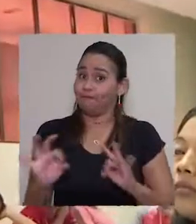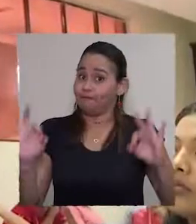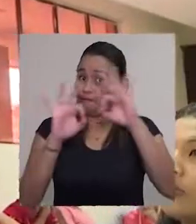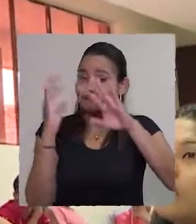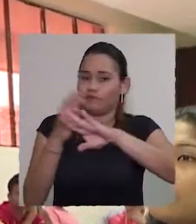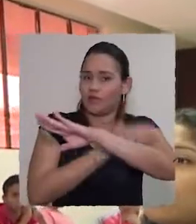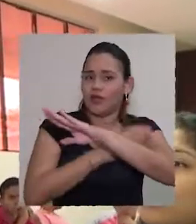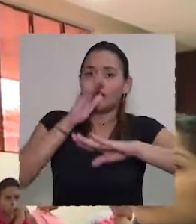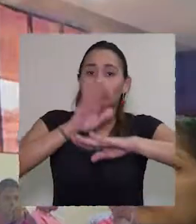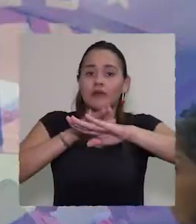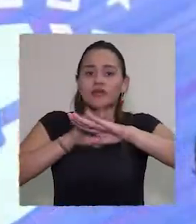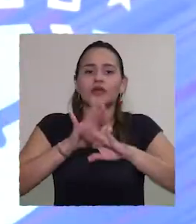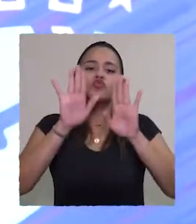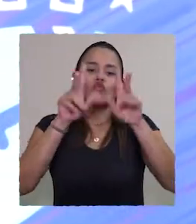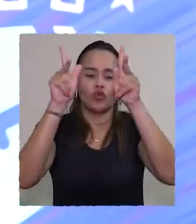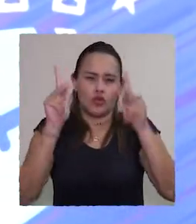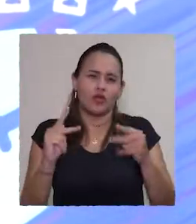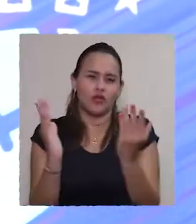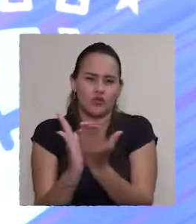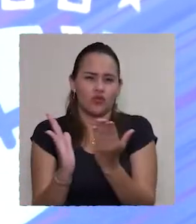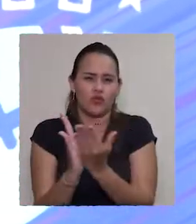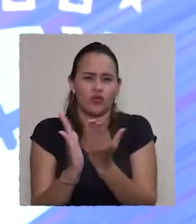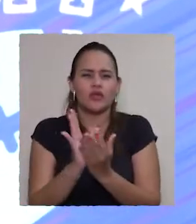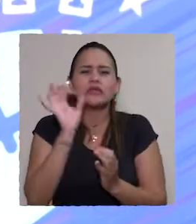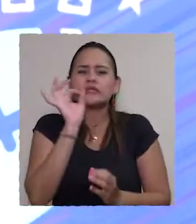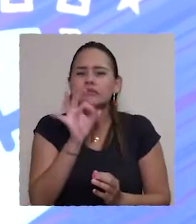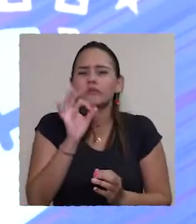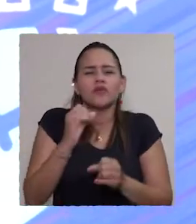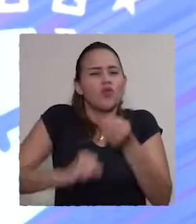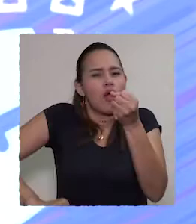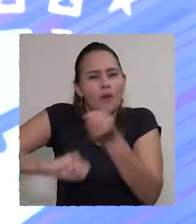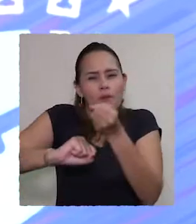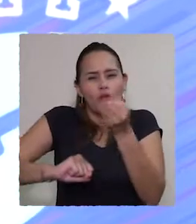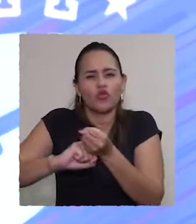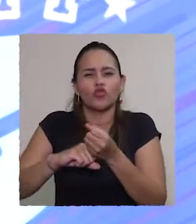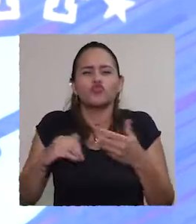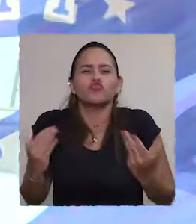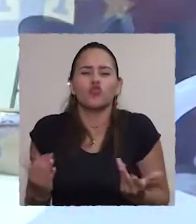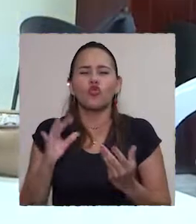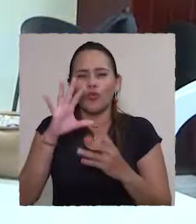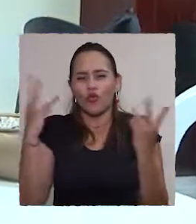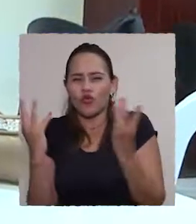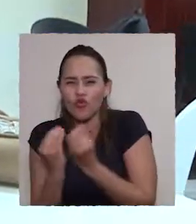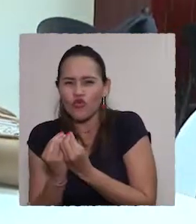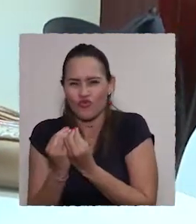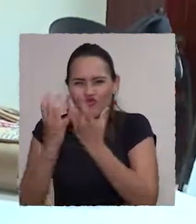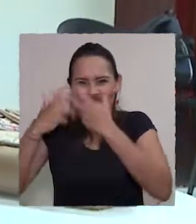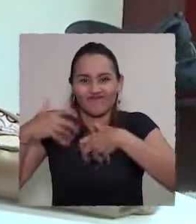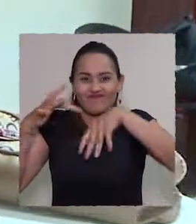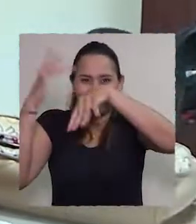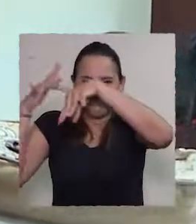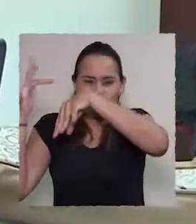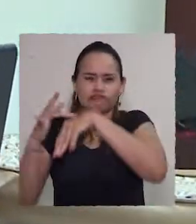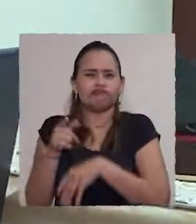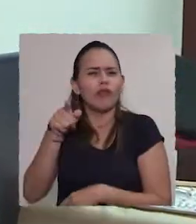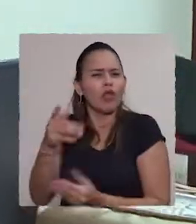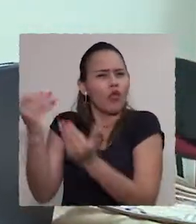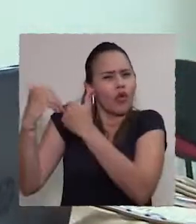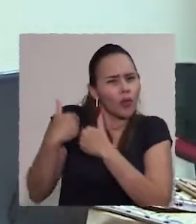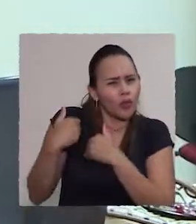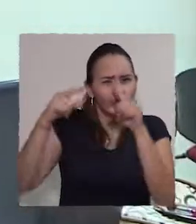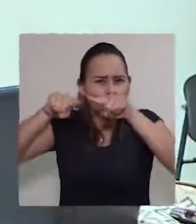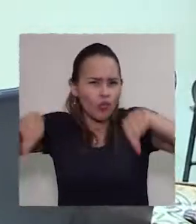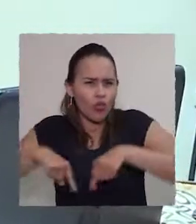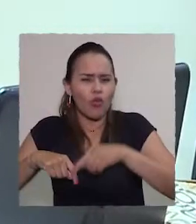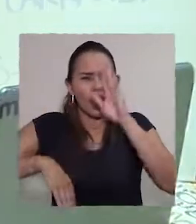este proceso los estudiantes cuentan con el acompañamiento del Centro de Innovación y Emprendimiento, CIE, de la institución, una dependencia encargada de evaluar,